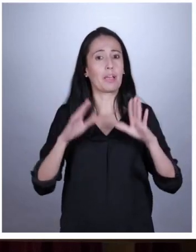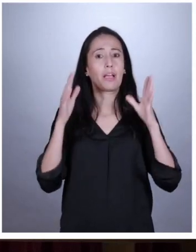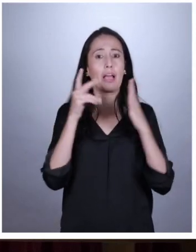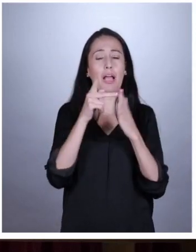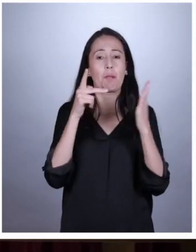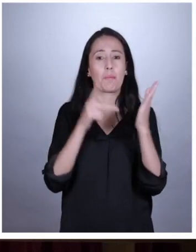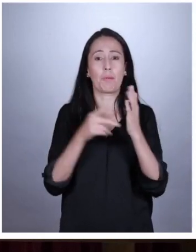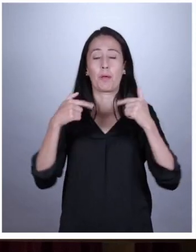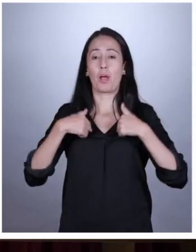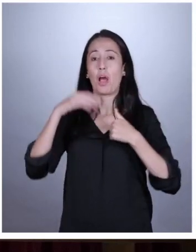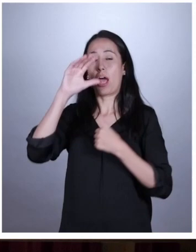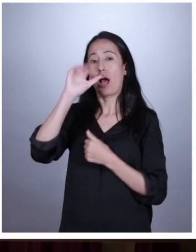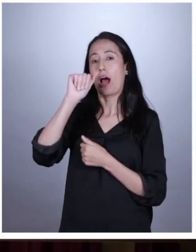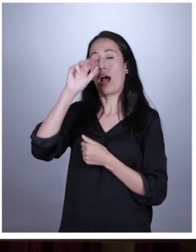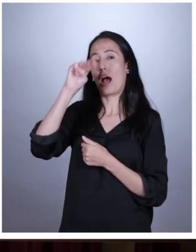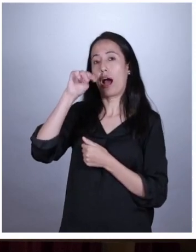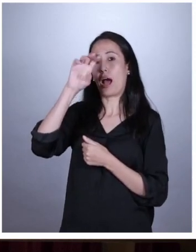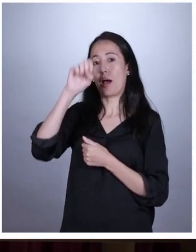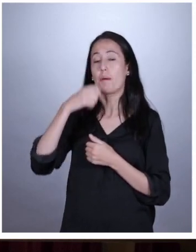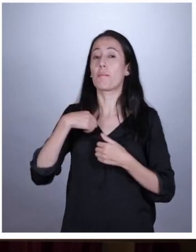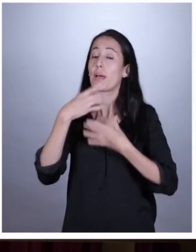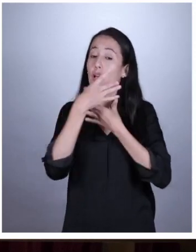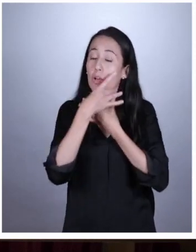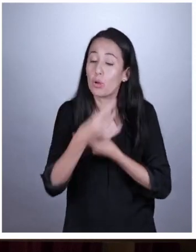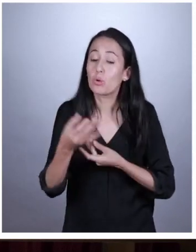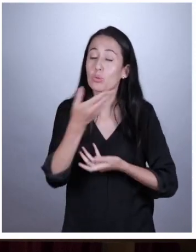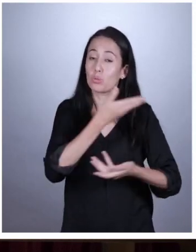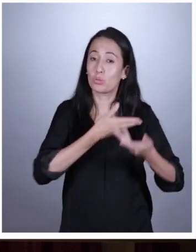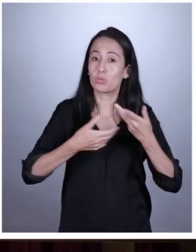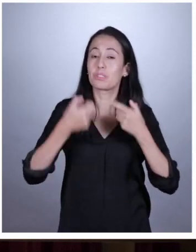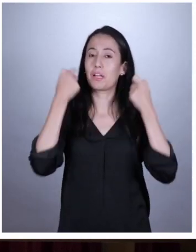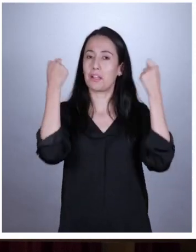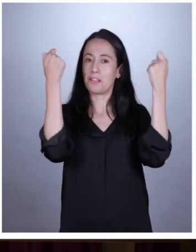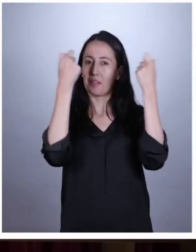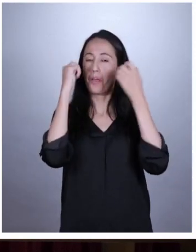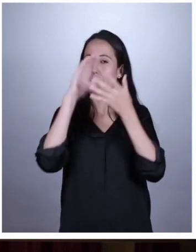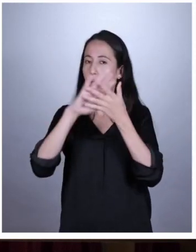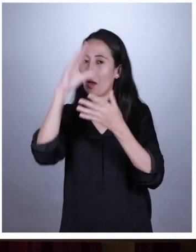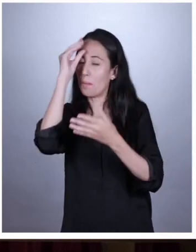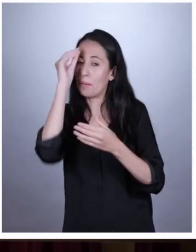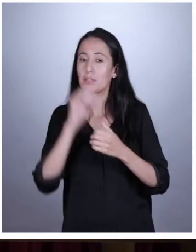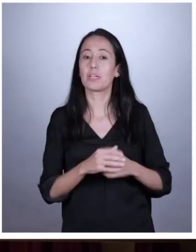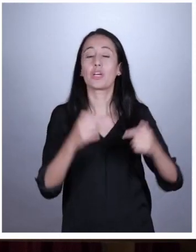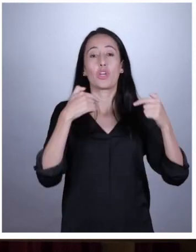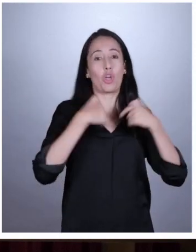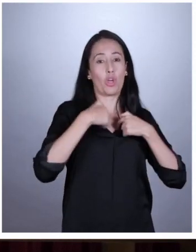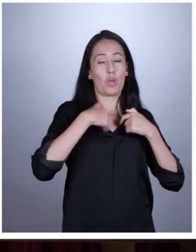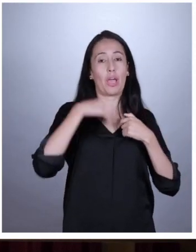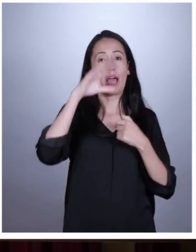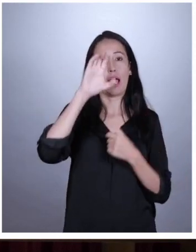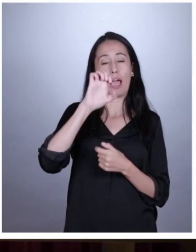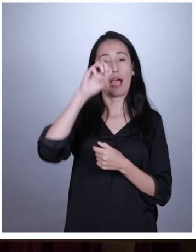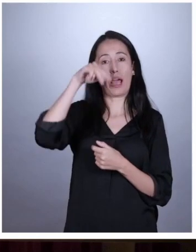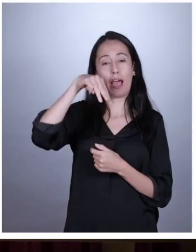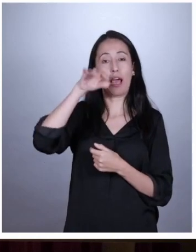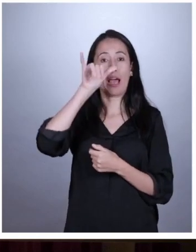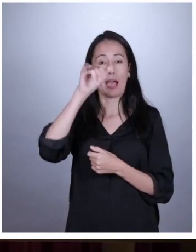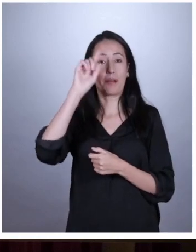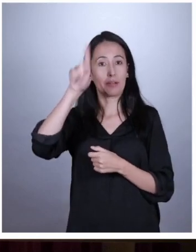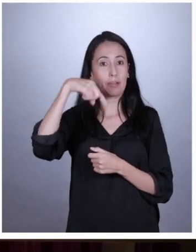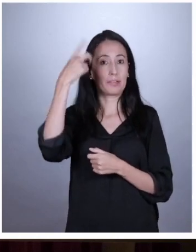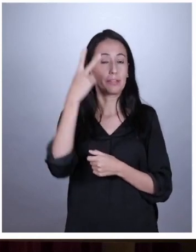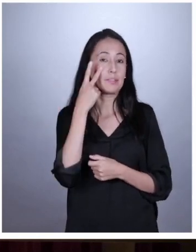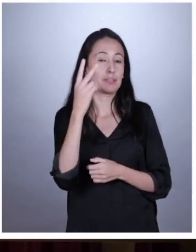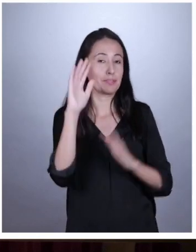al final de este capítulo. Yo soy Ame, su cineasta favorita. Espero que lo hayan disfrutado un montón y hayan aprendido mucho. Y yo soy Emi,